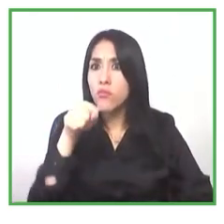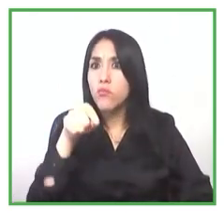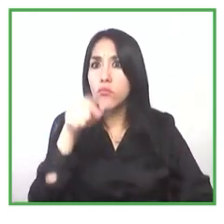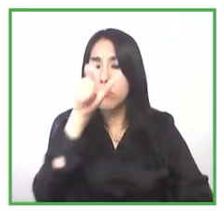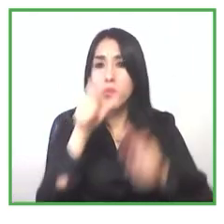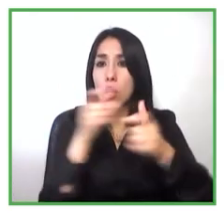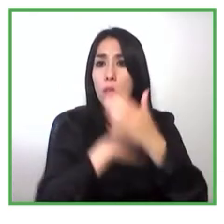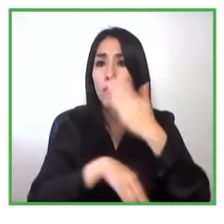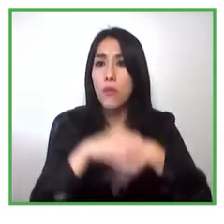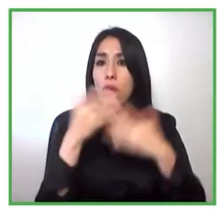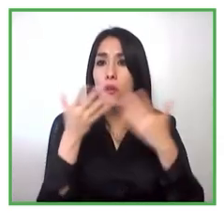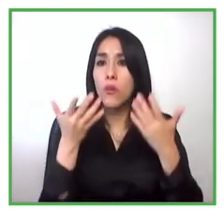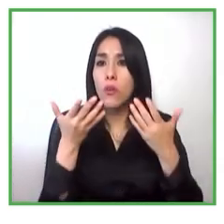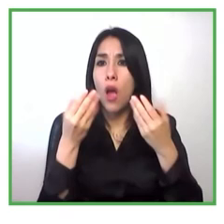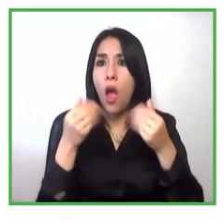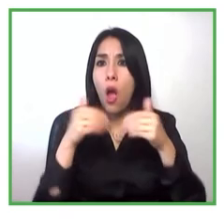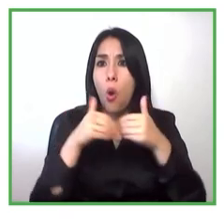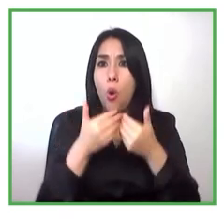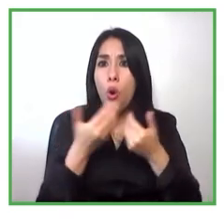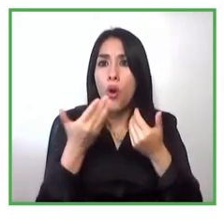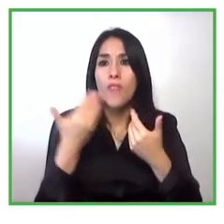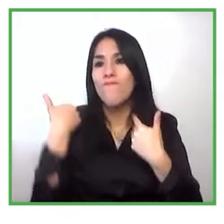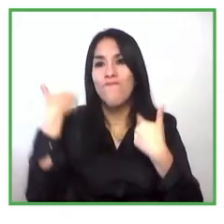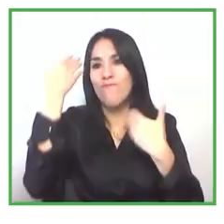y este programa